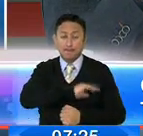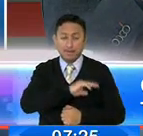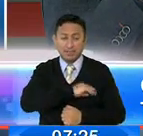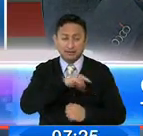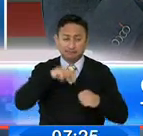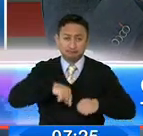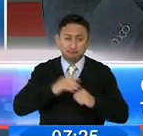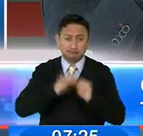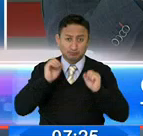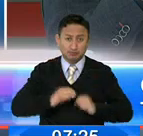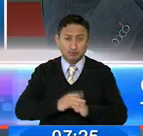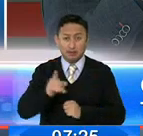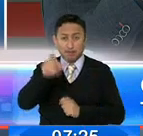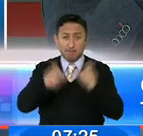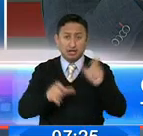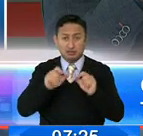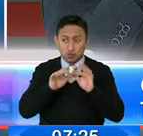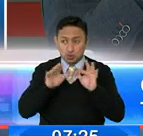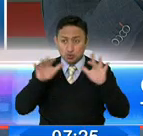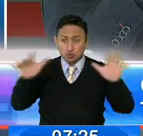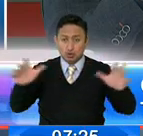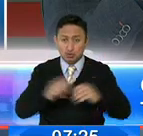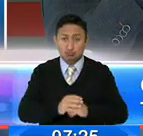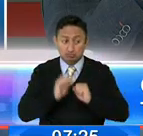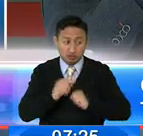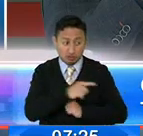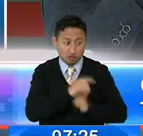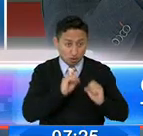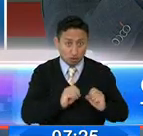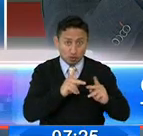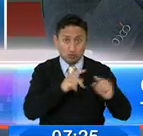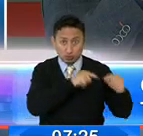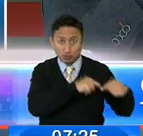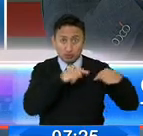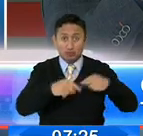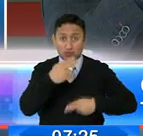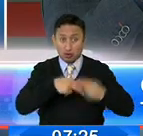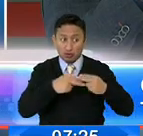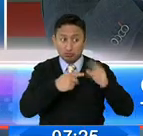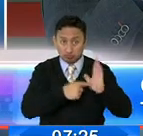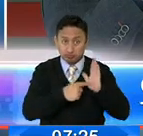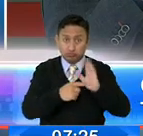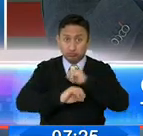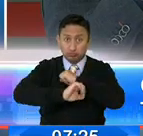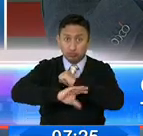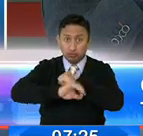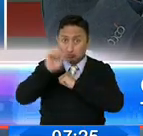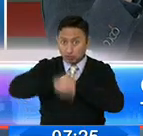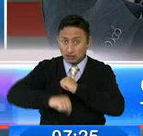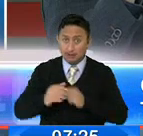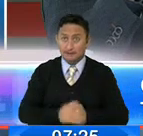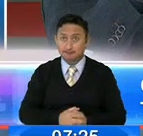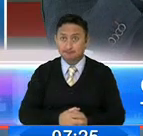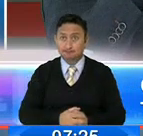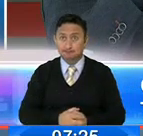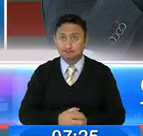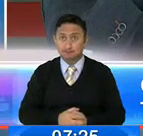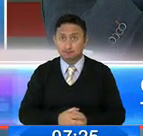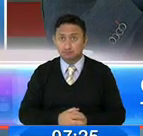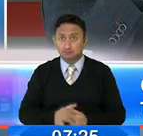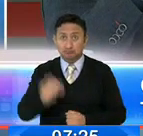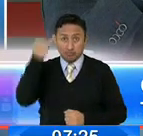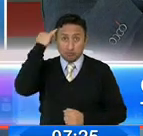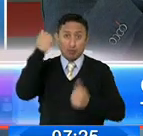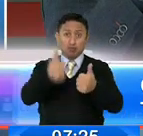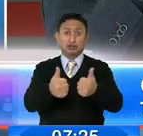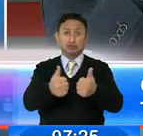puede llegar a varias personas. Entonces, les damos también la oportunidad de que sacan adelante sus negocios. Eso está bien. Creo que